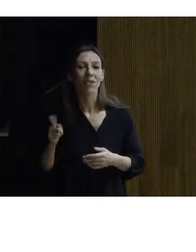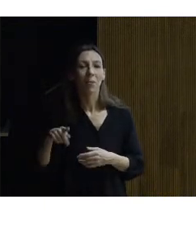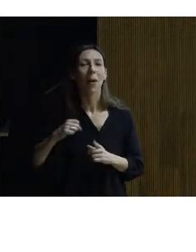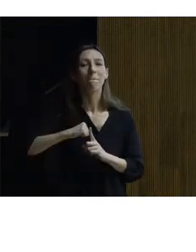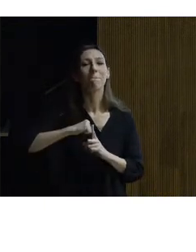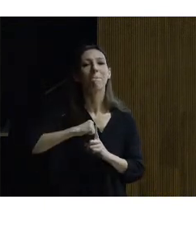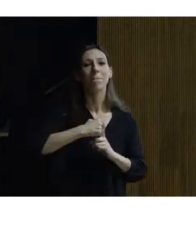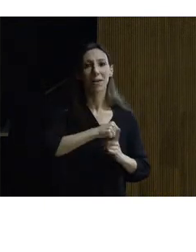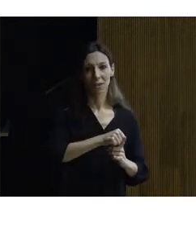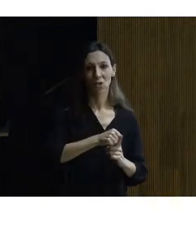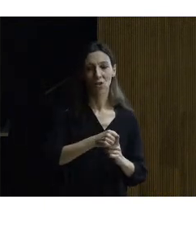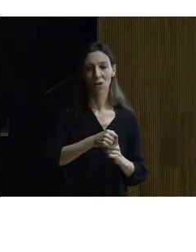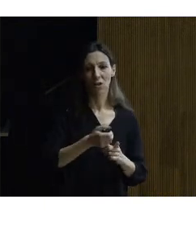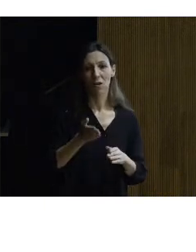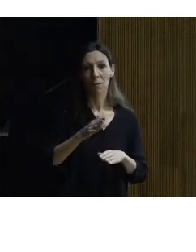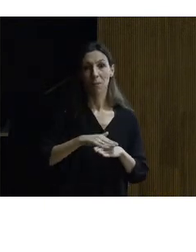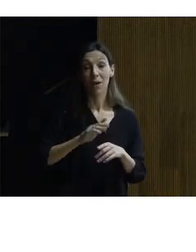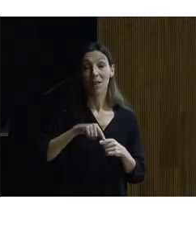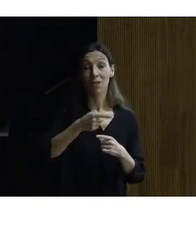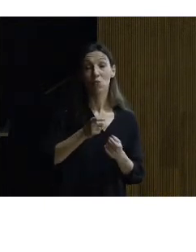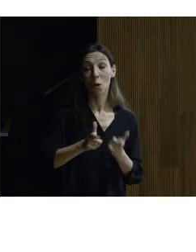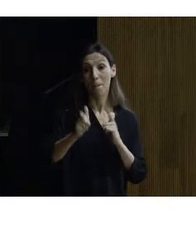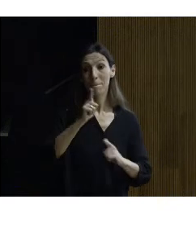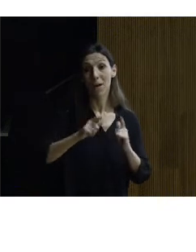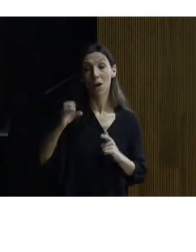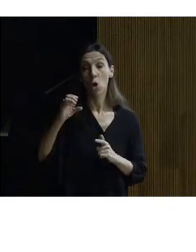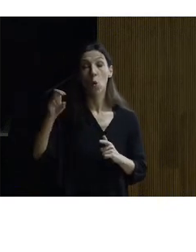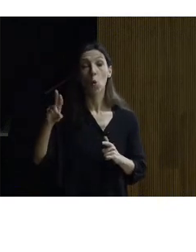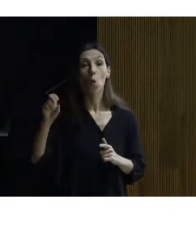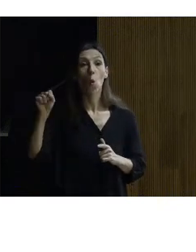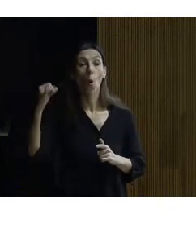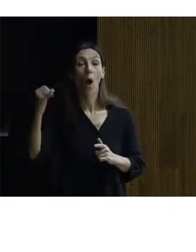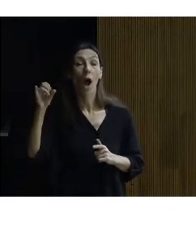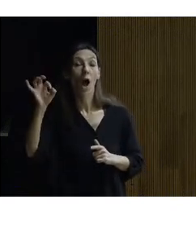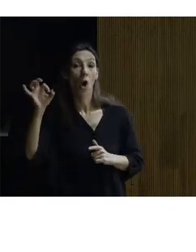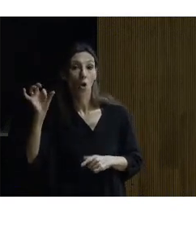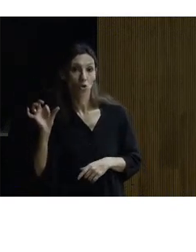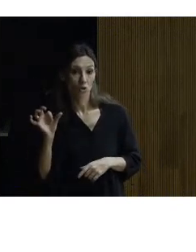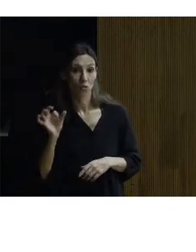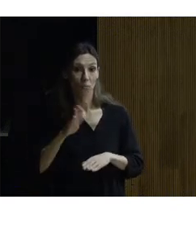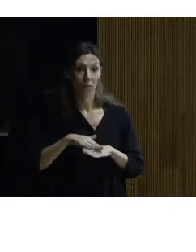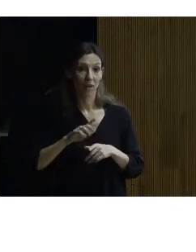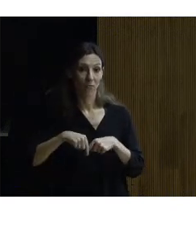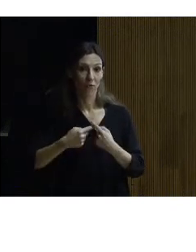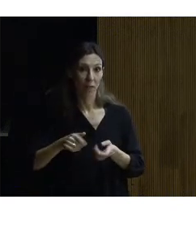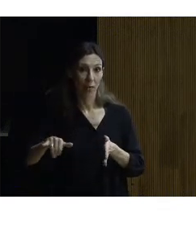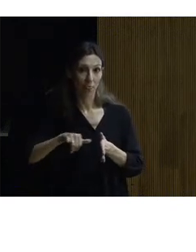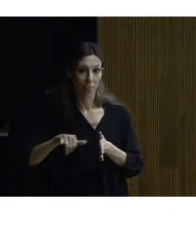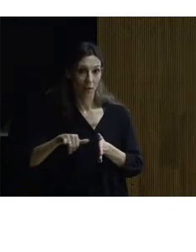para que lo llevara a cuacos para tener a la familia cerca de modo que